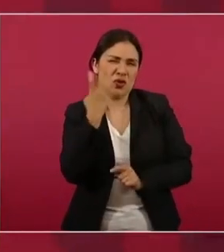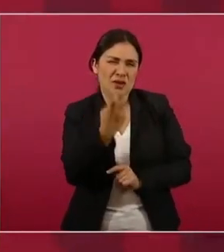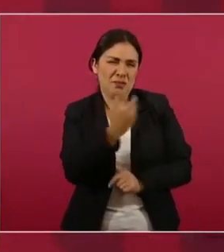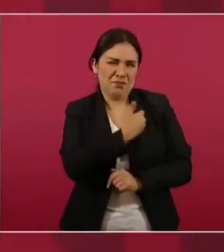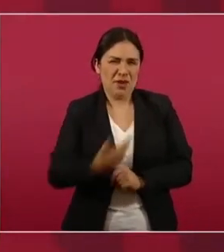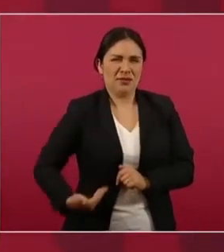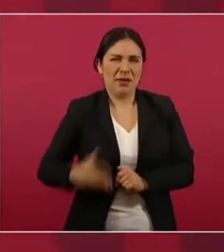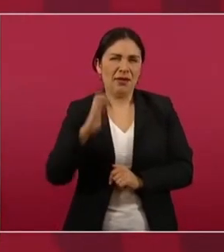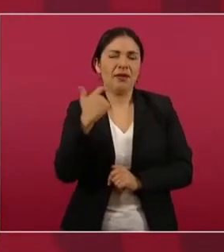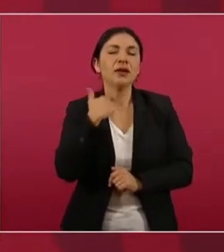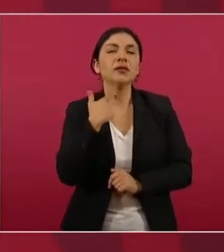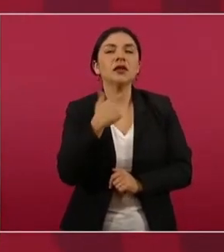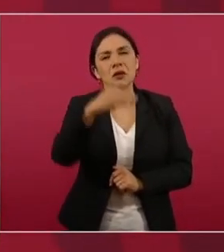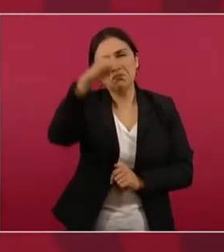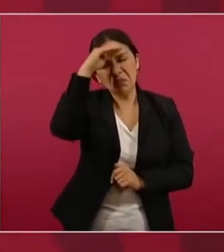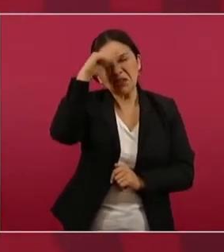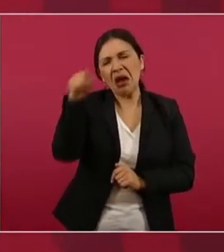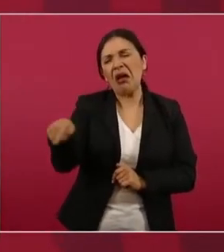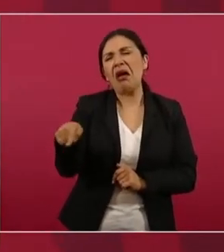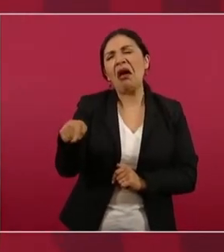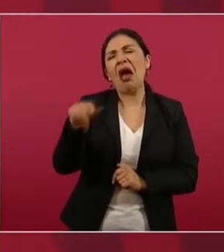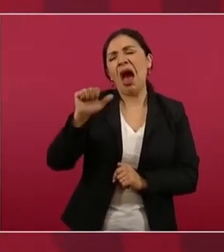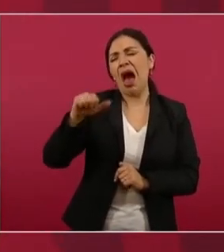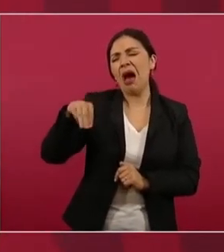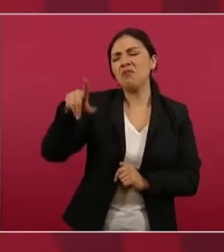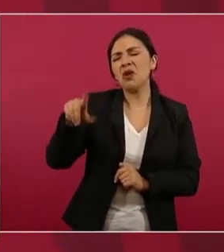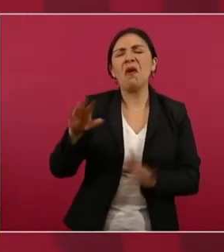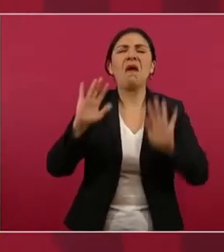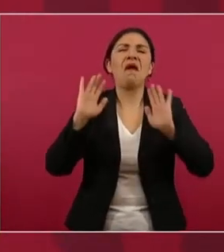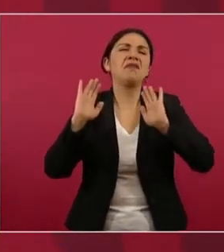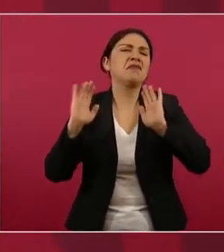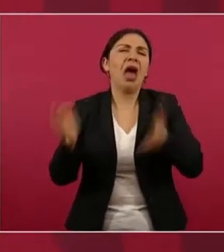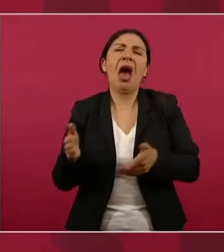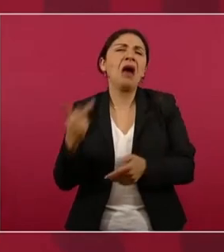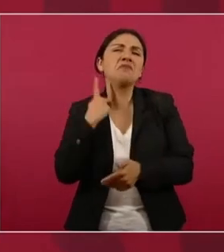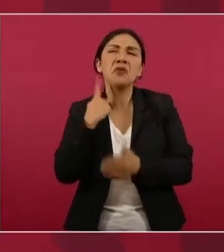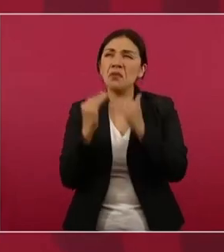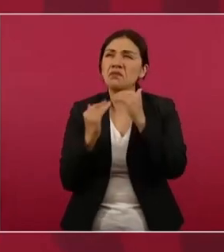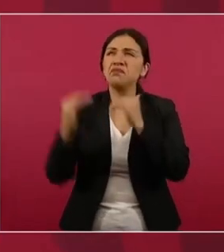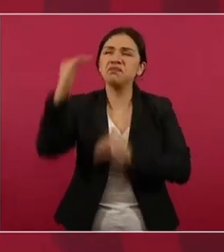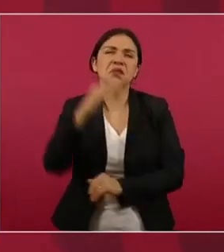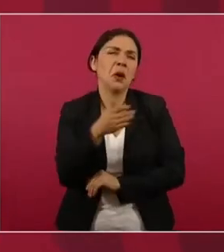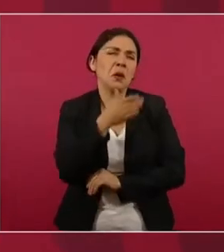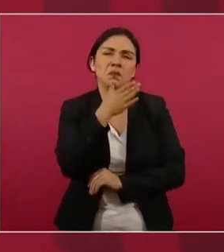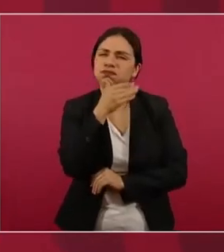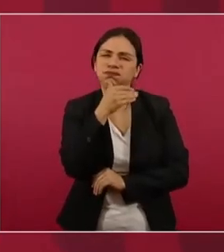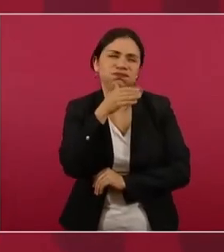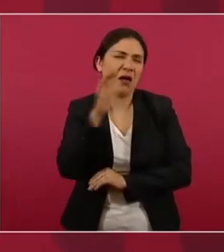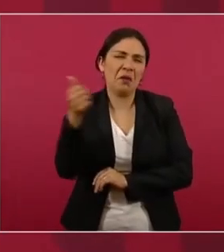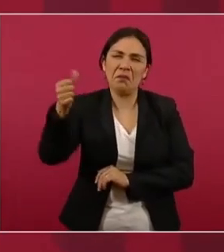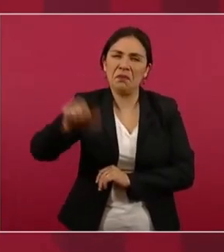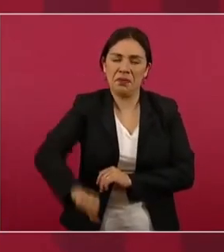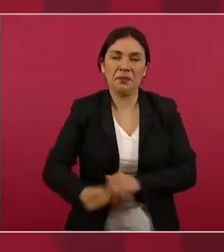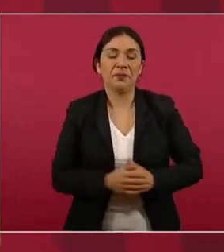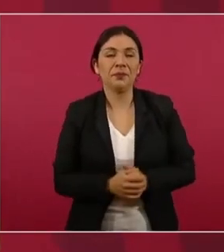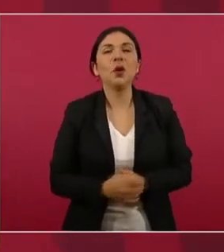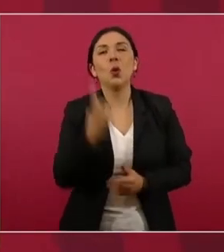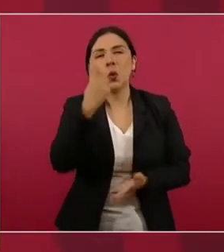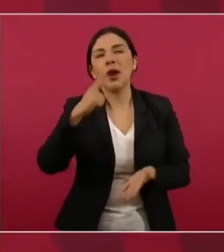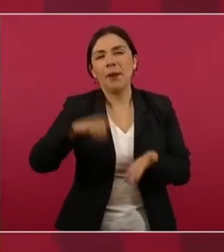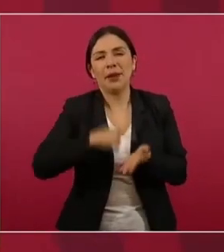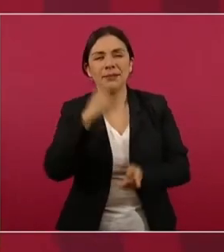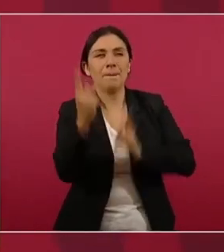Una vez le preguntaron a Felipe Caldegrón que sí que opinaba de